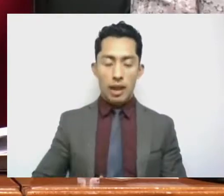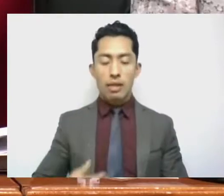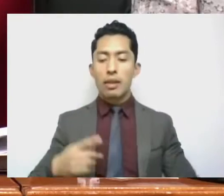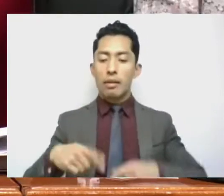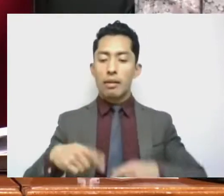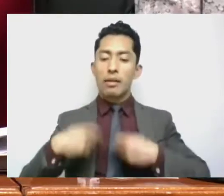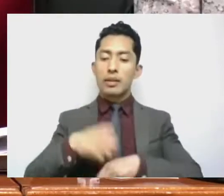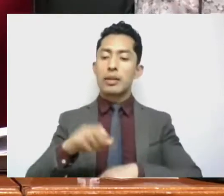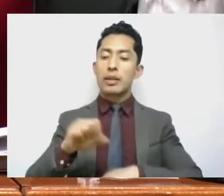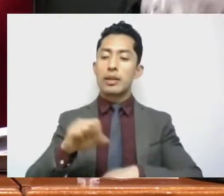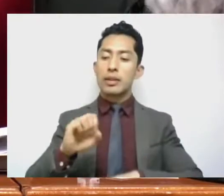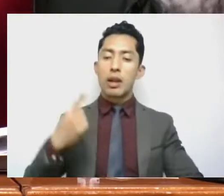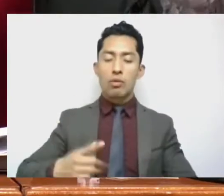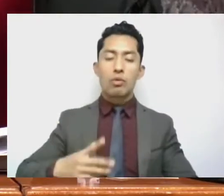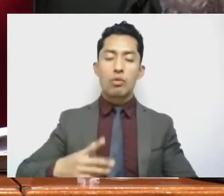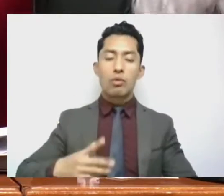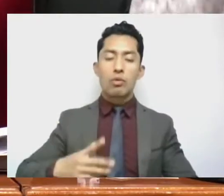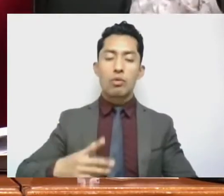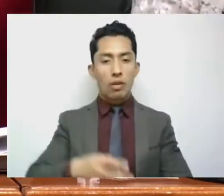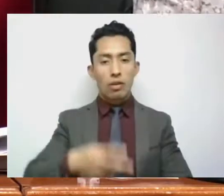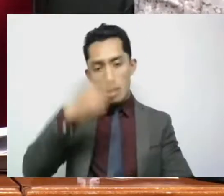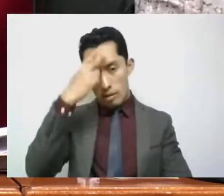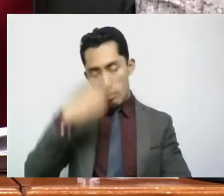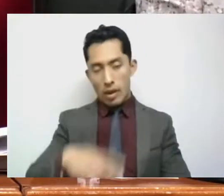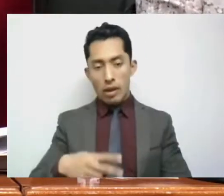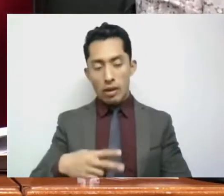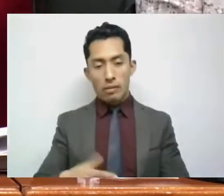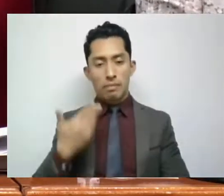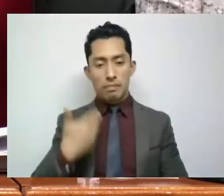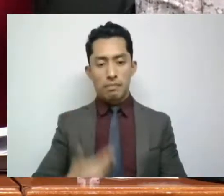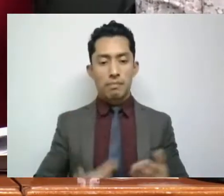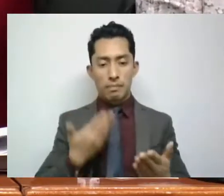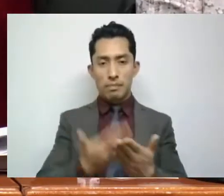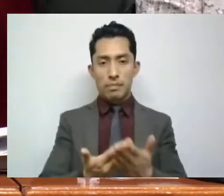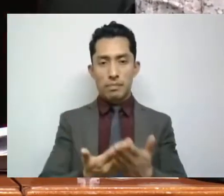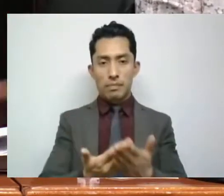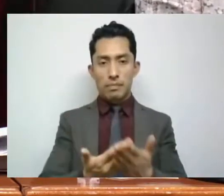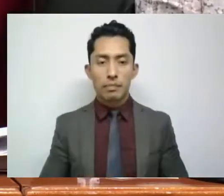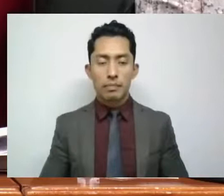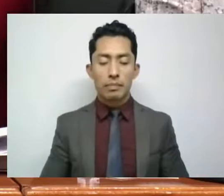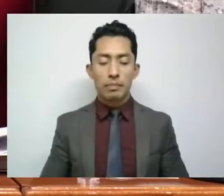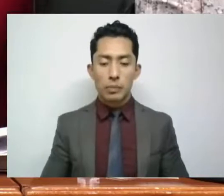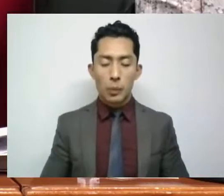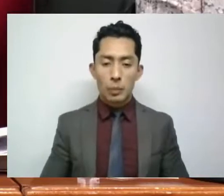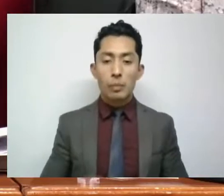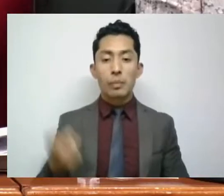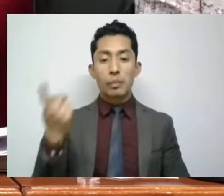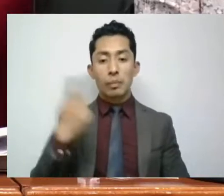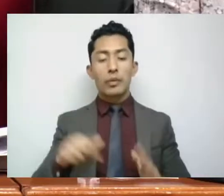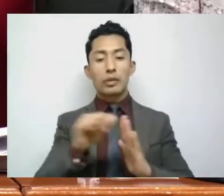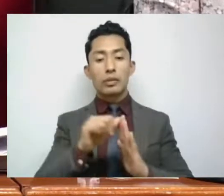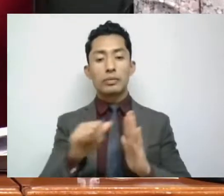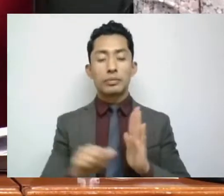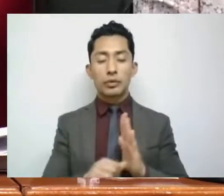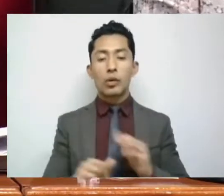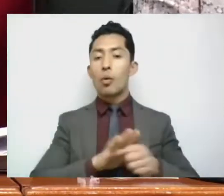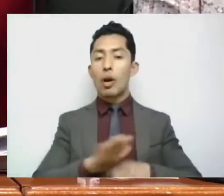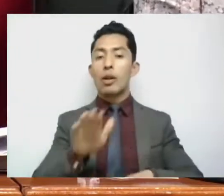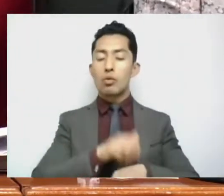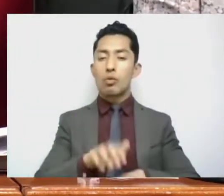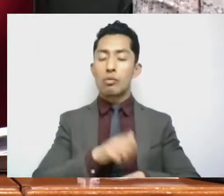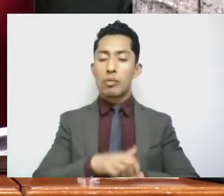Legislatura del Estado de México, presente. En atención a lo dispuesto en los artículos